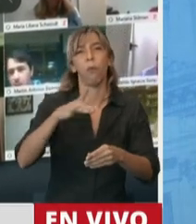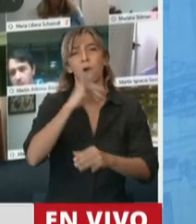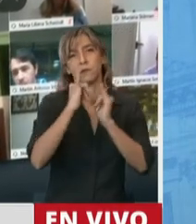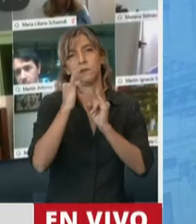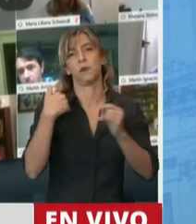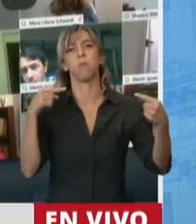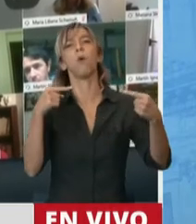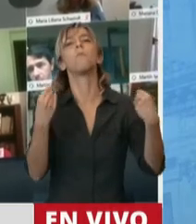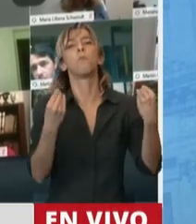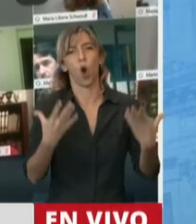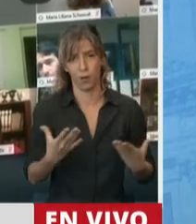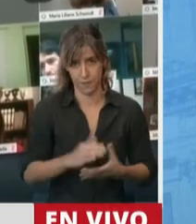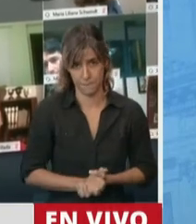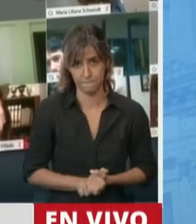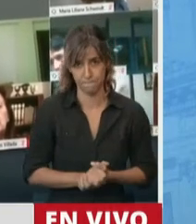justamente